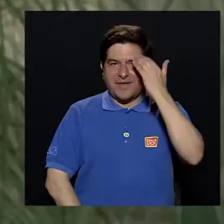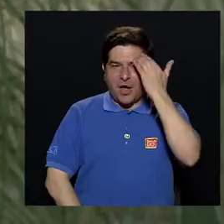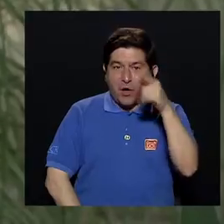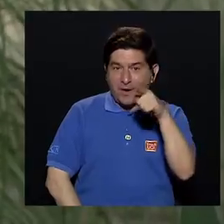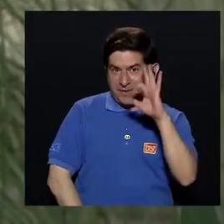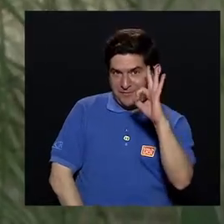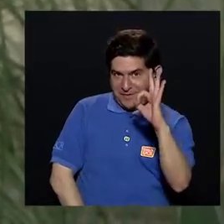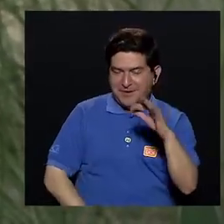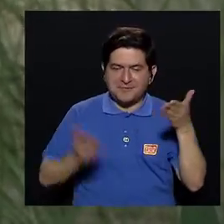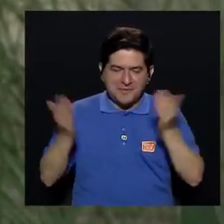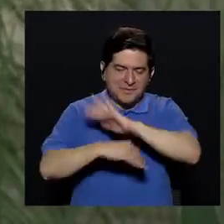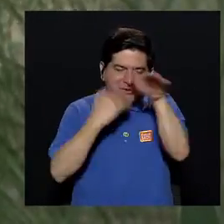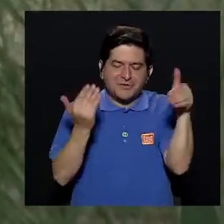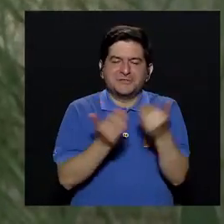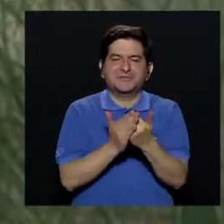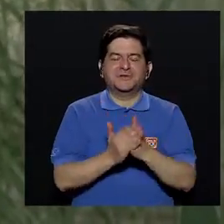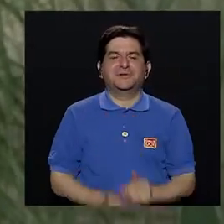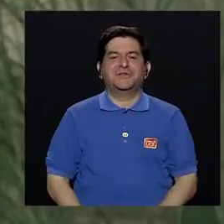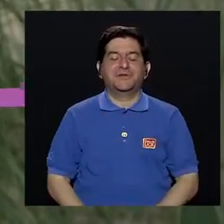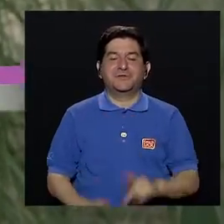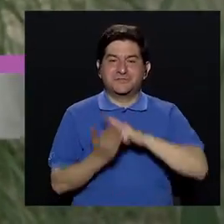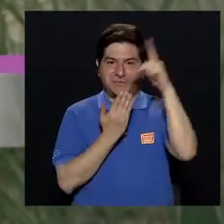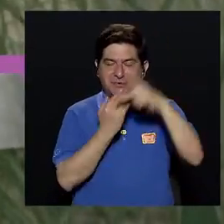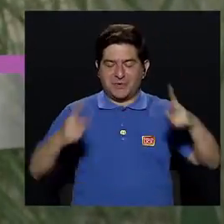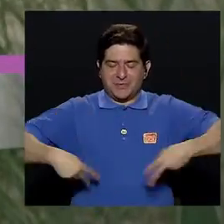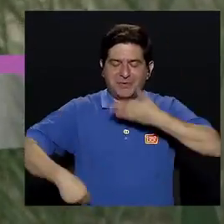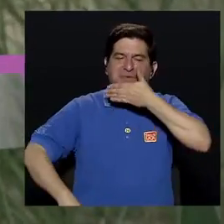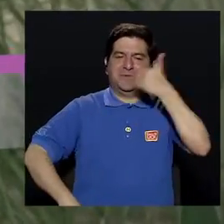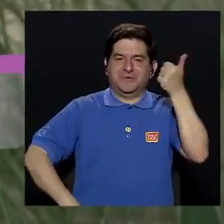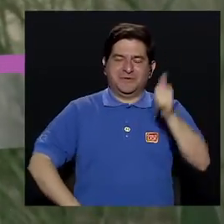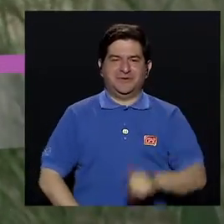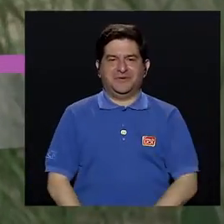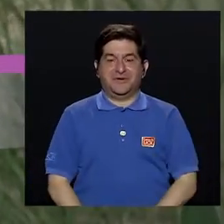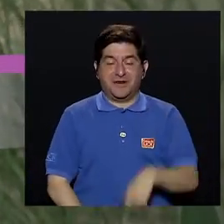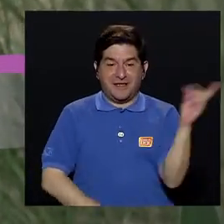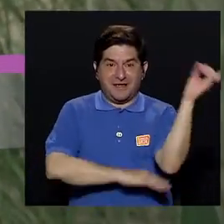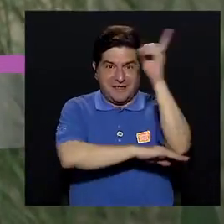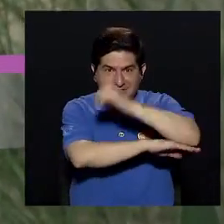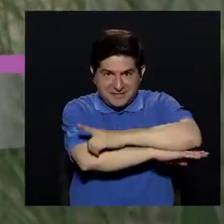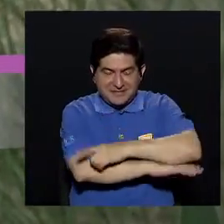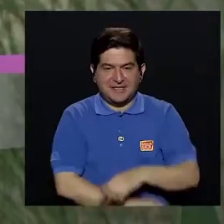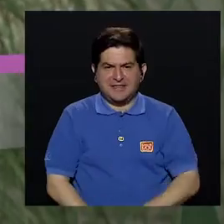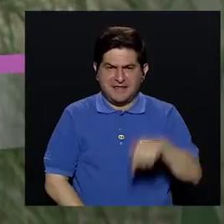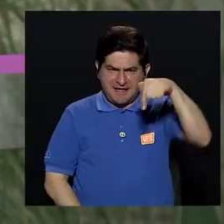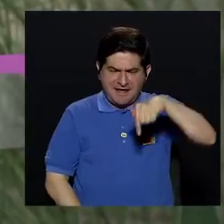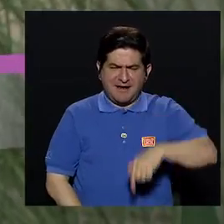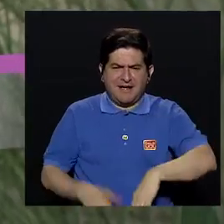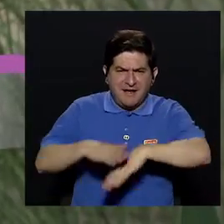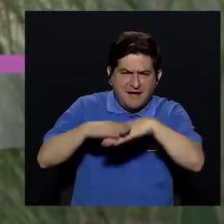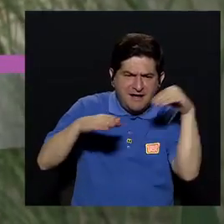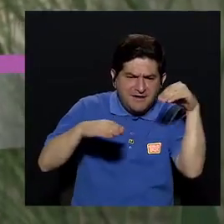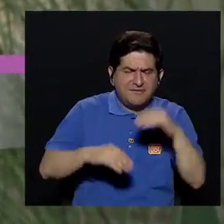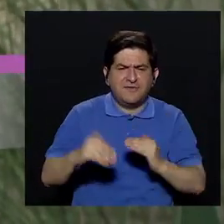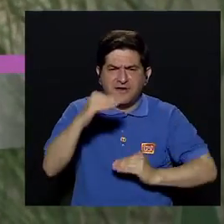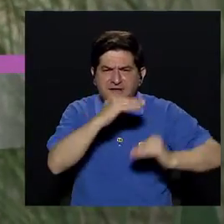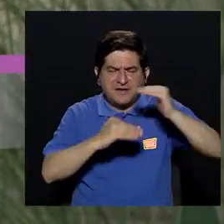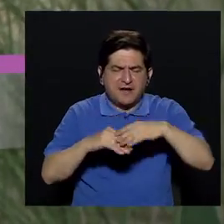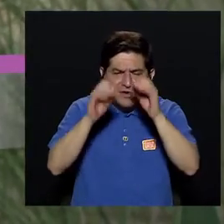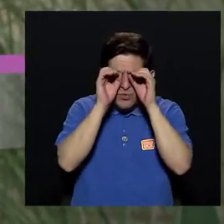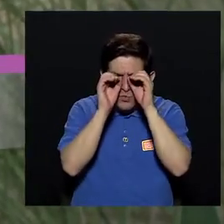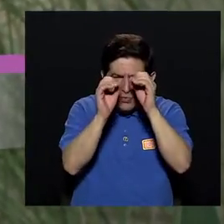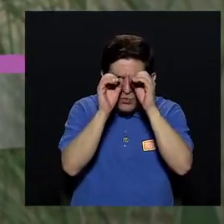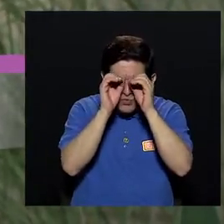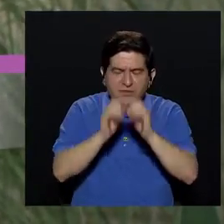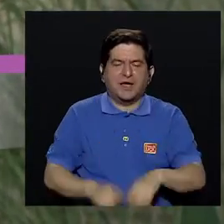Hola, ¿qué tal? Hola, bienvenidos y bienvenidas a su programa Vivir Mejor. El día de hoy nos encontramos en las afueras de la Facultad de